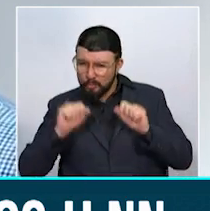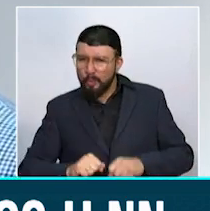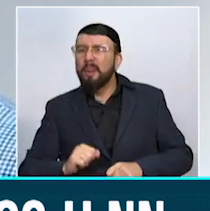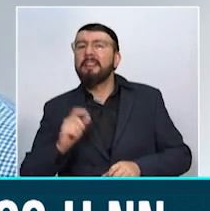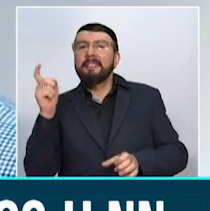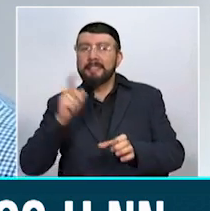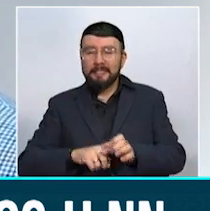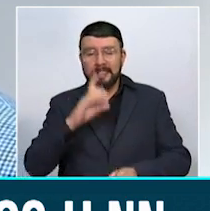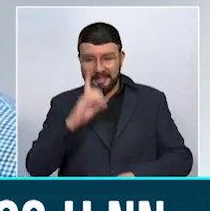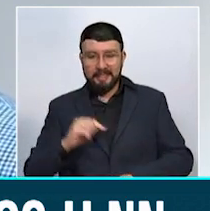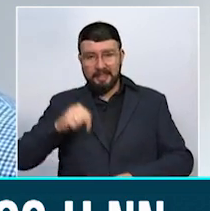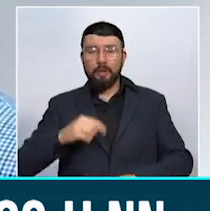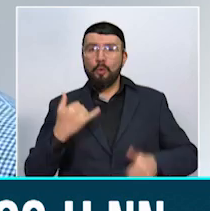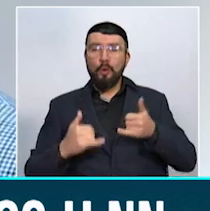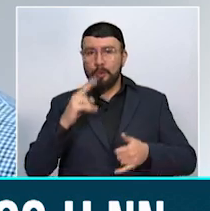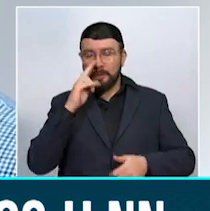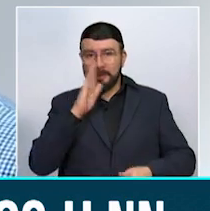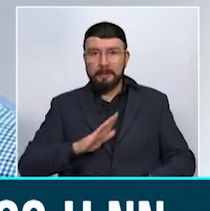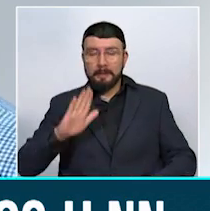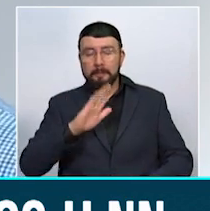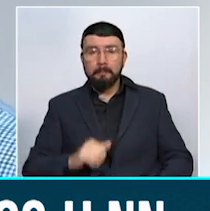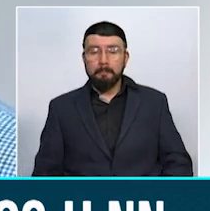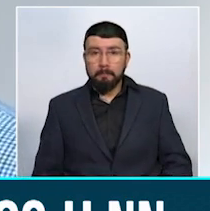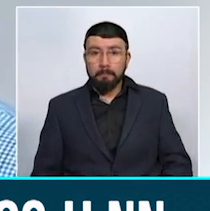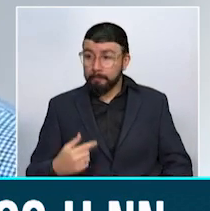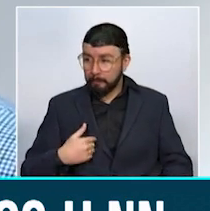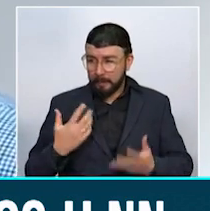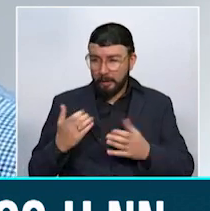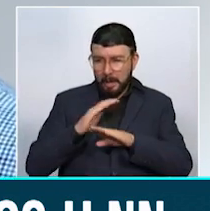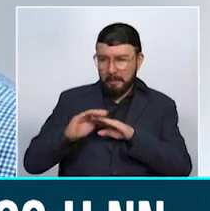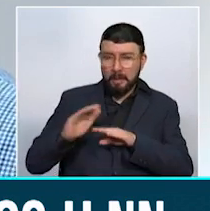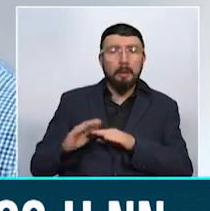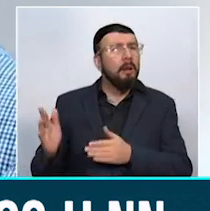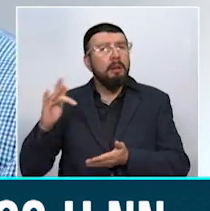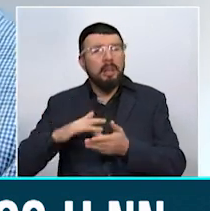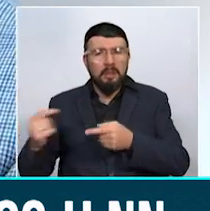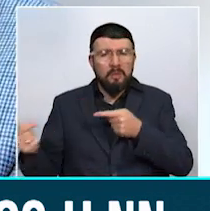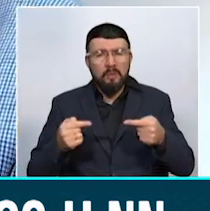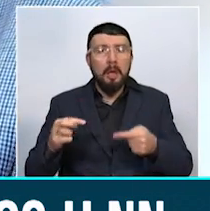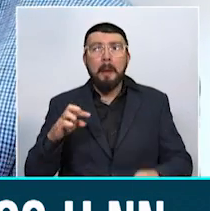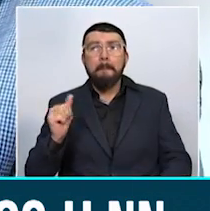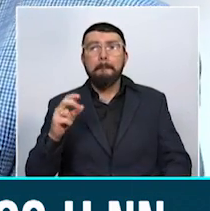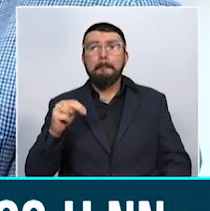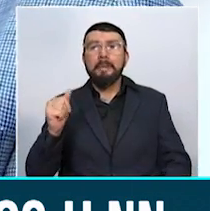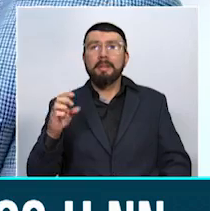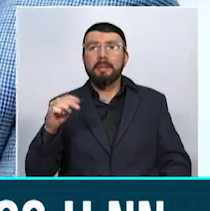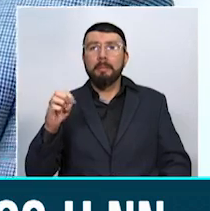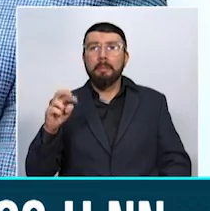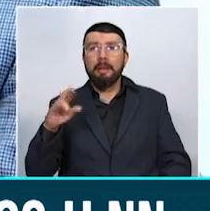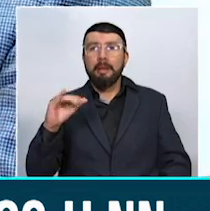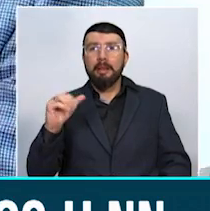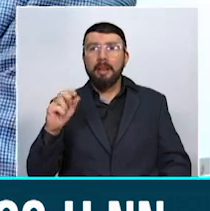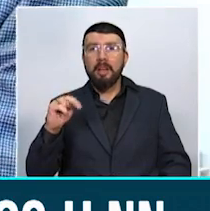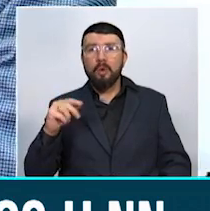decidir hacer aquí los Juegos Nacionales. Lo invito, señor gobernador, a que observemos la nota sobre el Panamericano de Esgrima, que comenzó hoy en la ciudad de Bogotá, donde hay